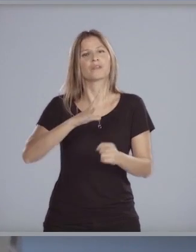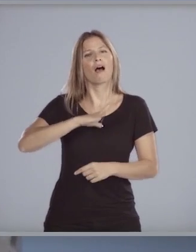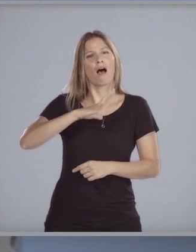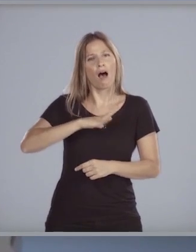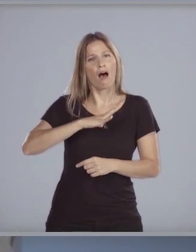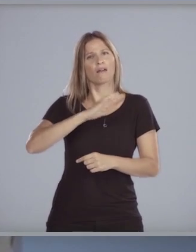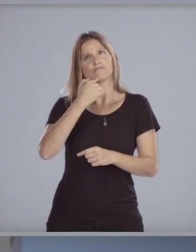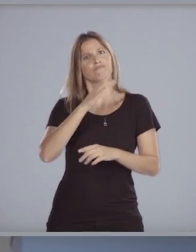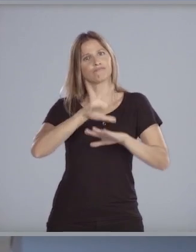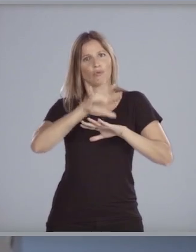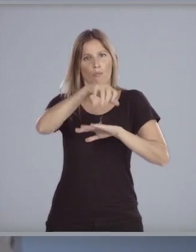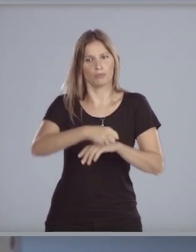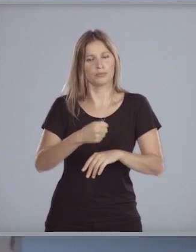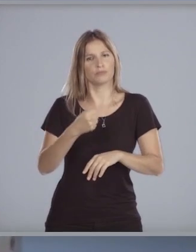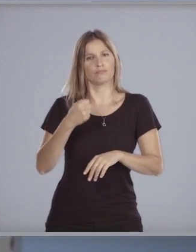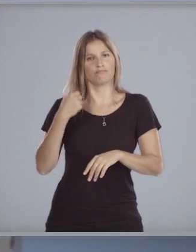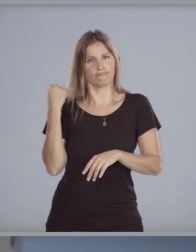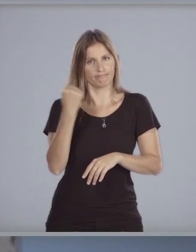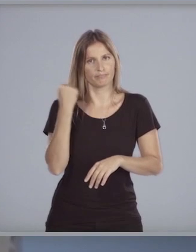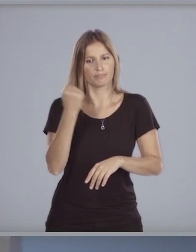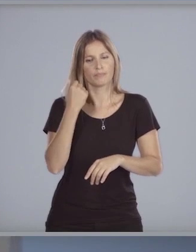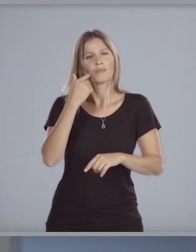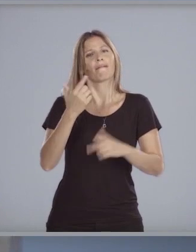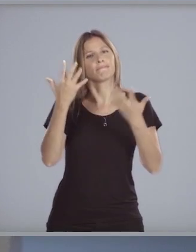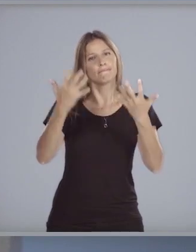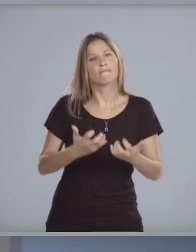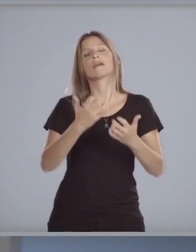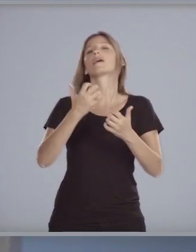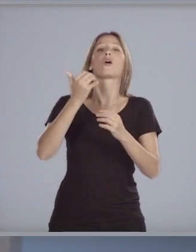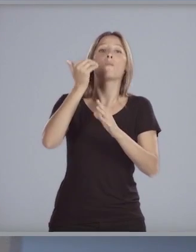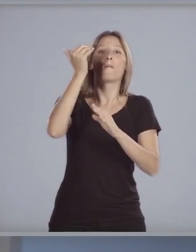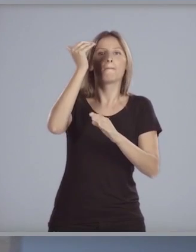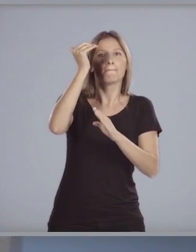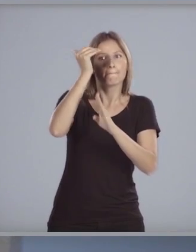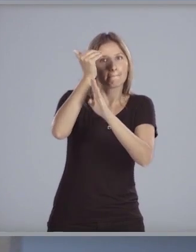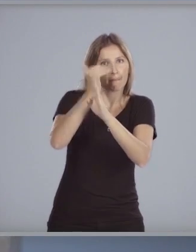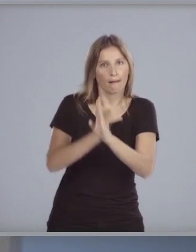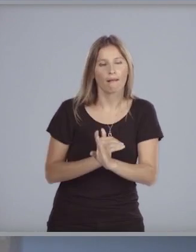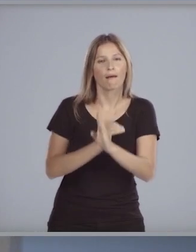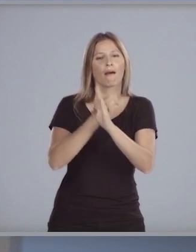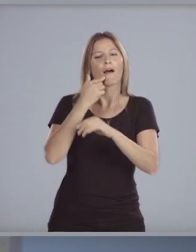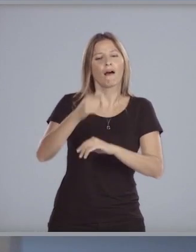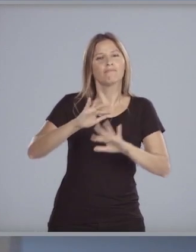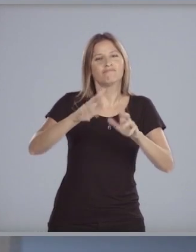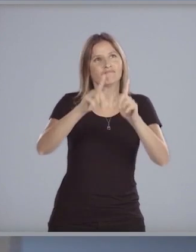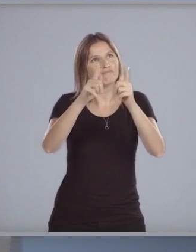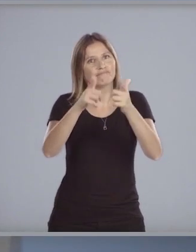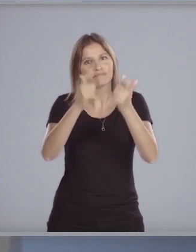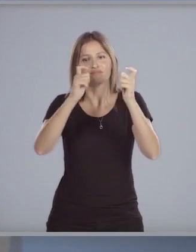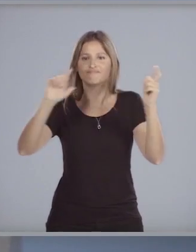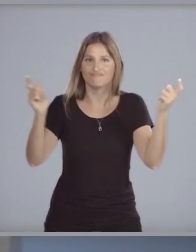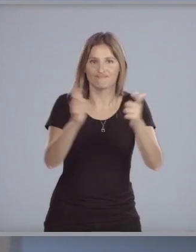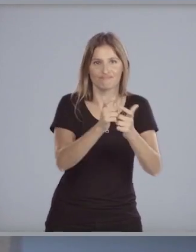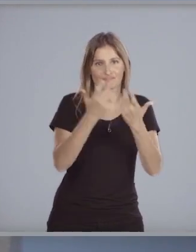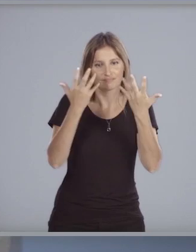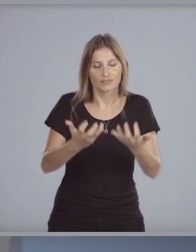Existe un fuerte compromiso en reducir drásticamente el delito de